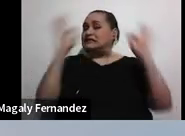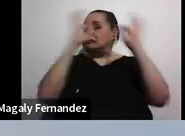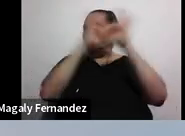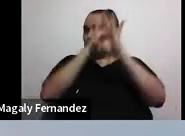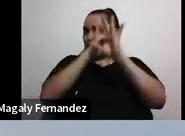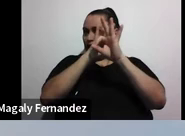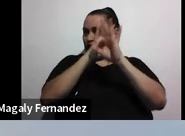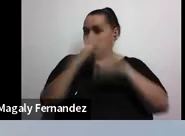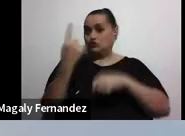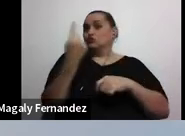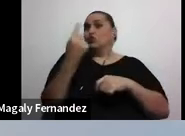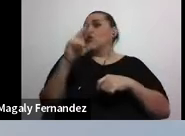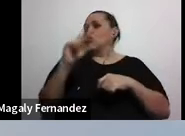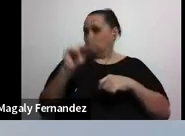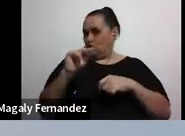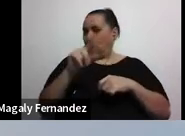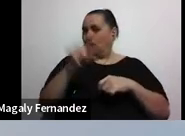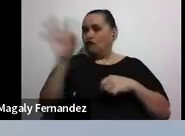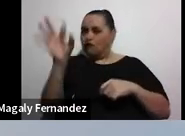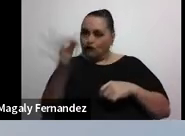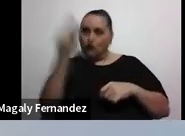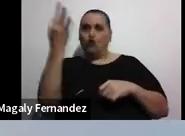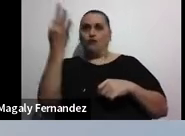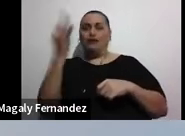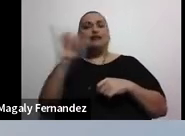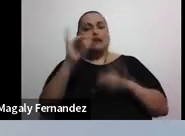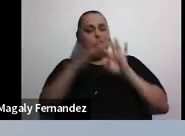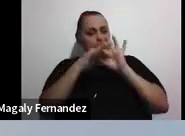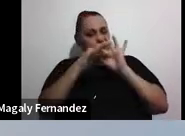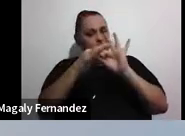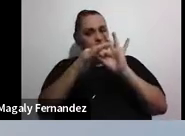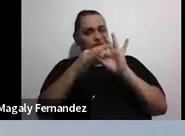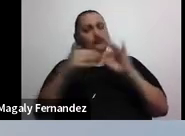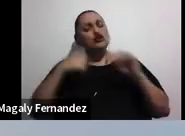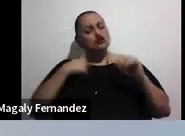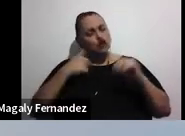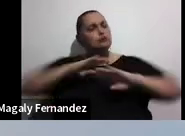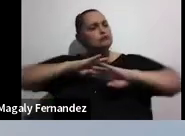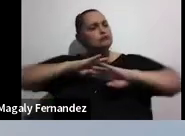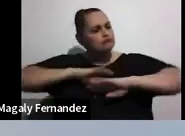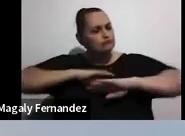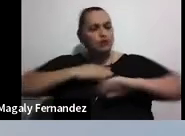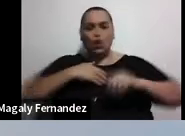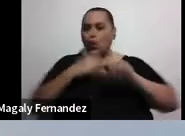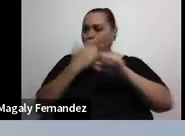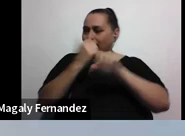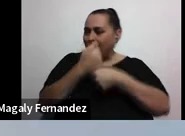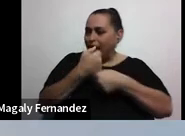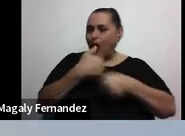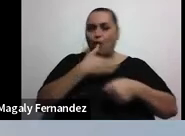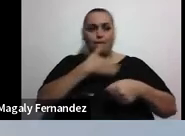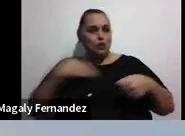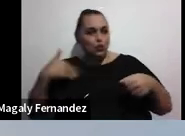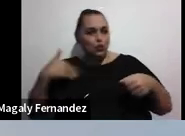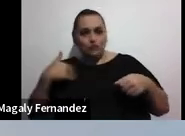forma, sino también refiriendo a otras cosas. Estoy teniendo placer con lo que hago, me gusta lo que hago. Estoy disfrutando